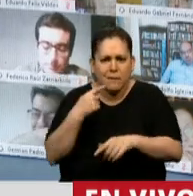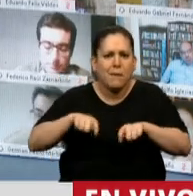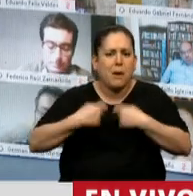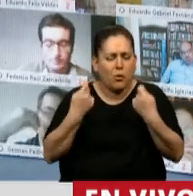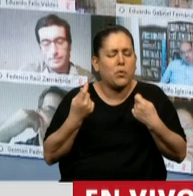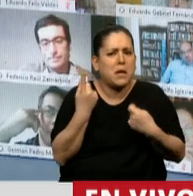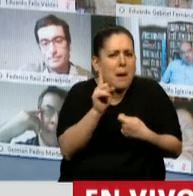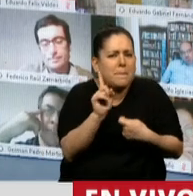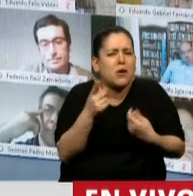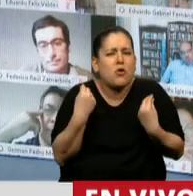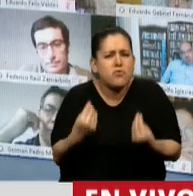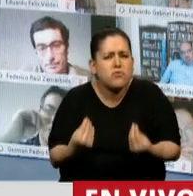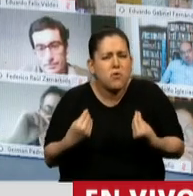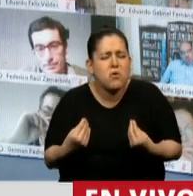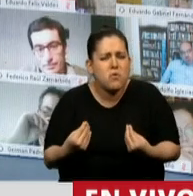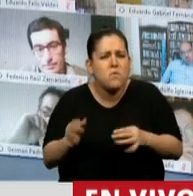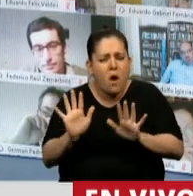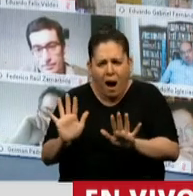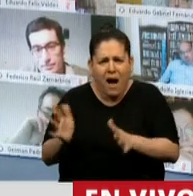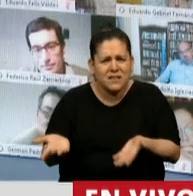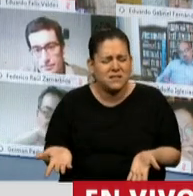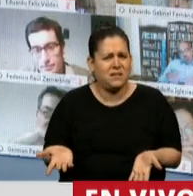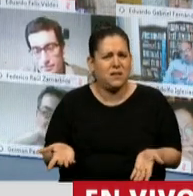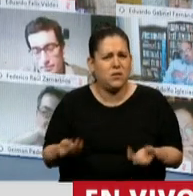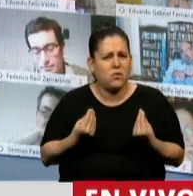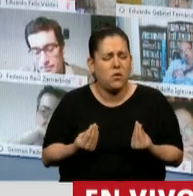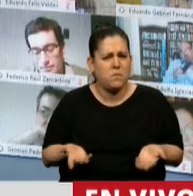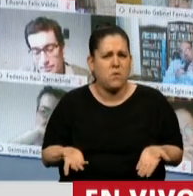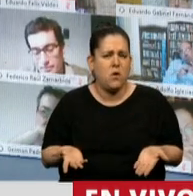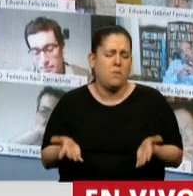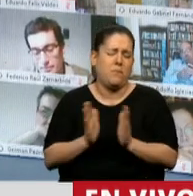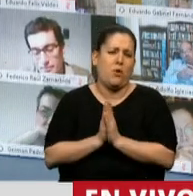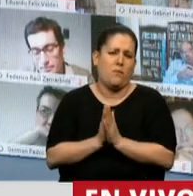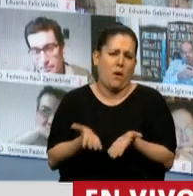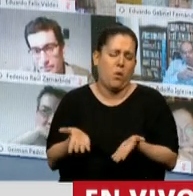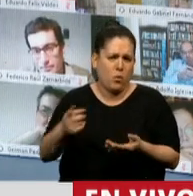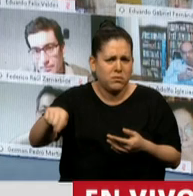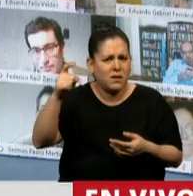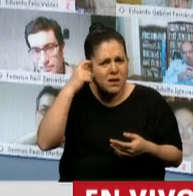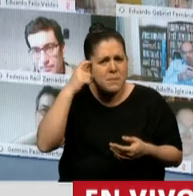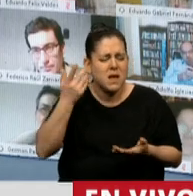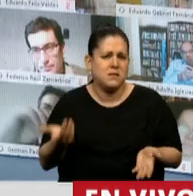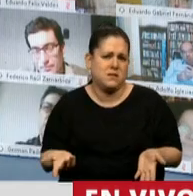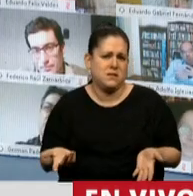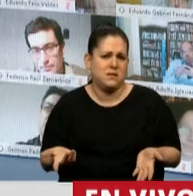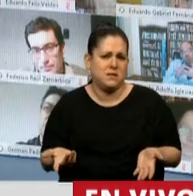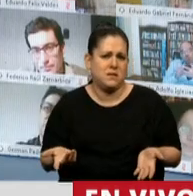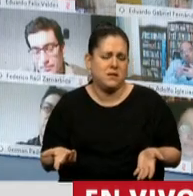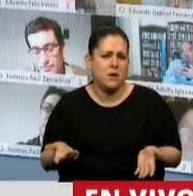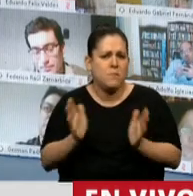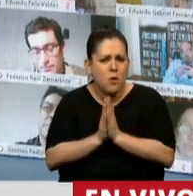bloque. ¿Cómo podemos ser llevados por delante de esta manera? Por favor, reflexionen. Por favor,